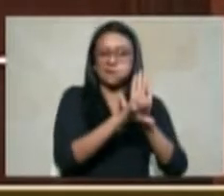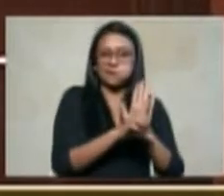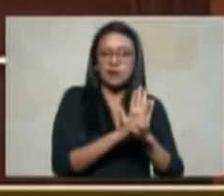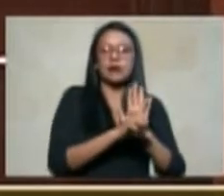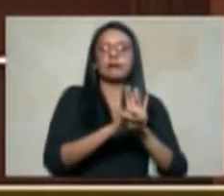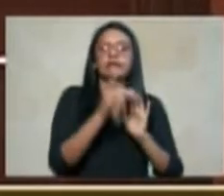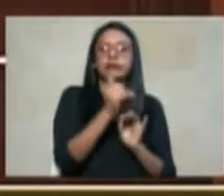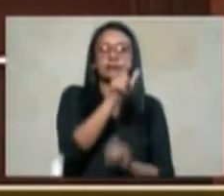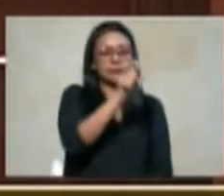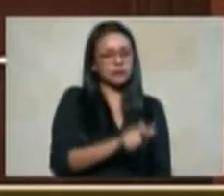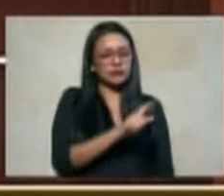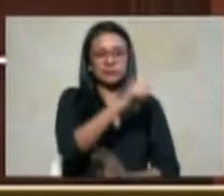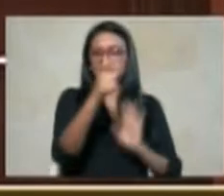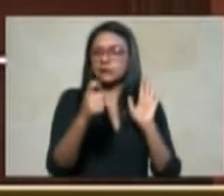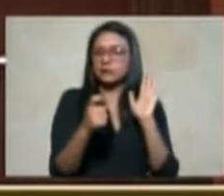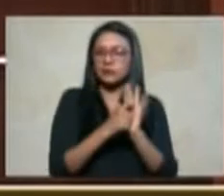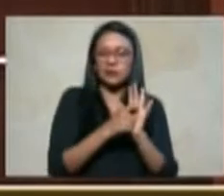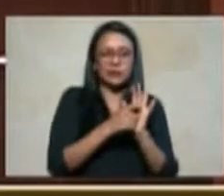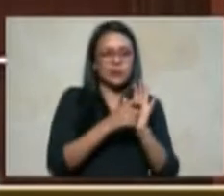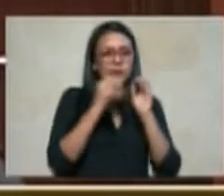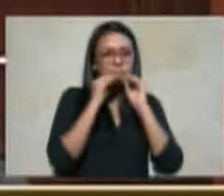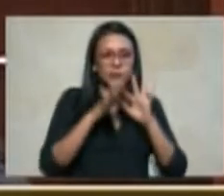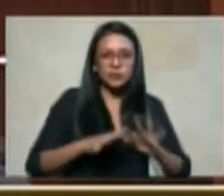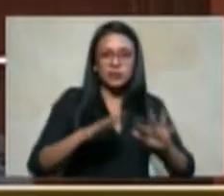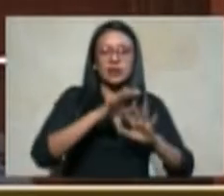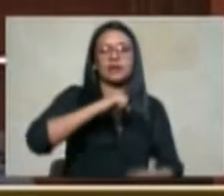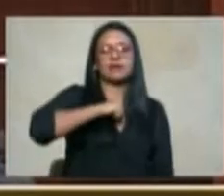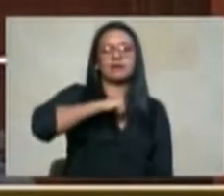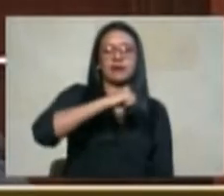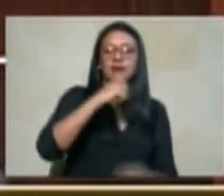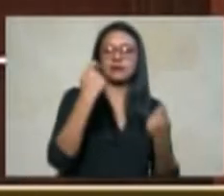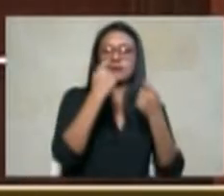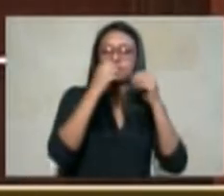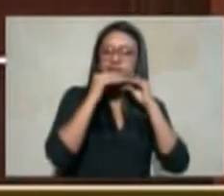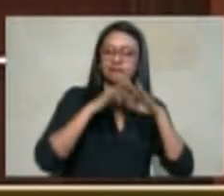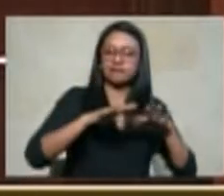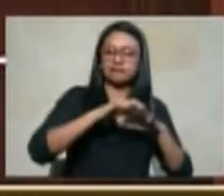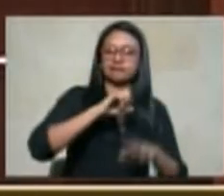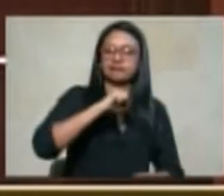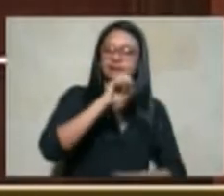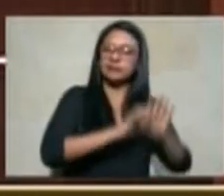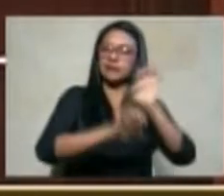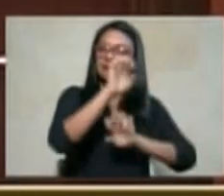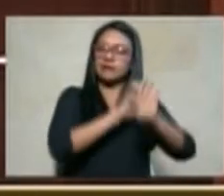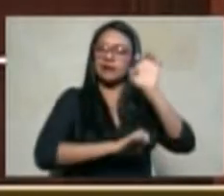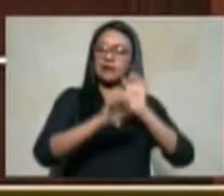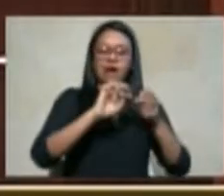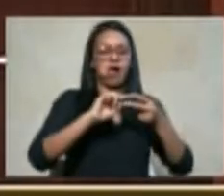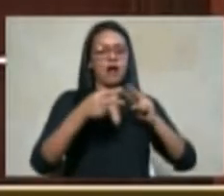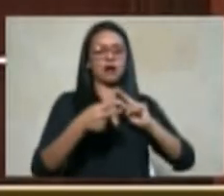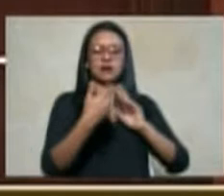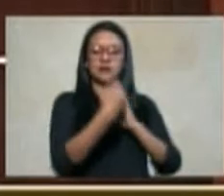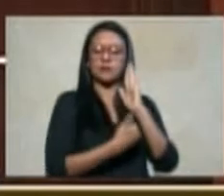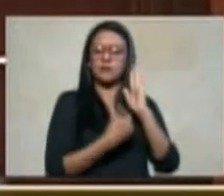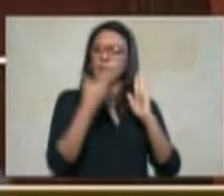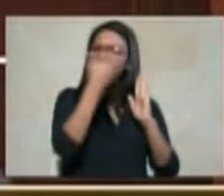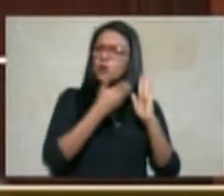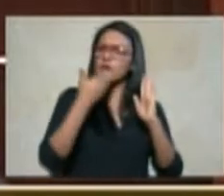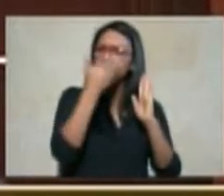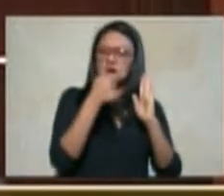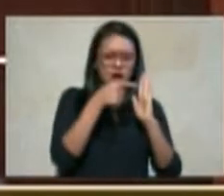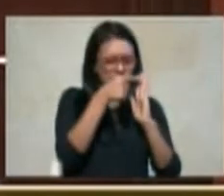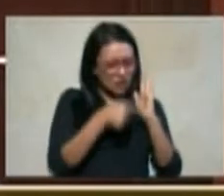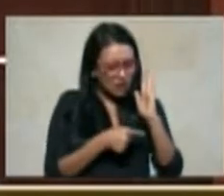publicidad para ejercer el derecho a la defensa la plena contradicción de la prueba ya se mencionaba por parte de un